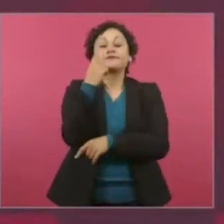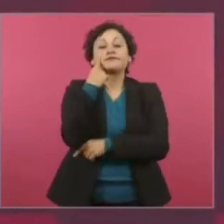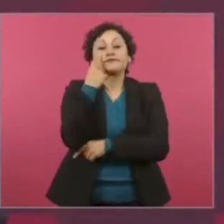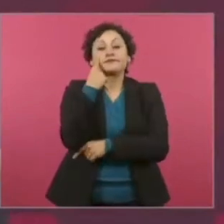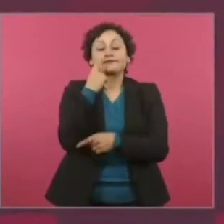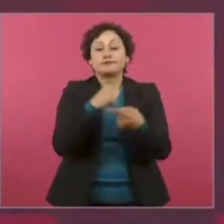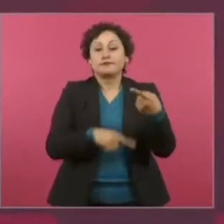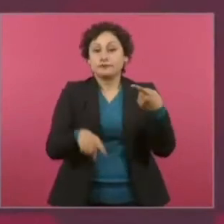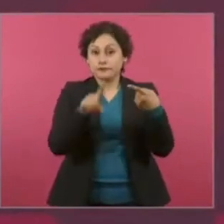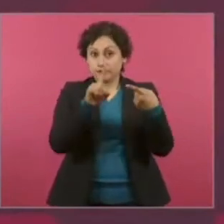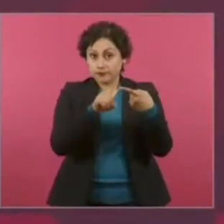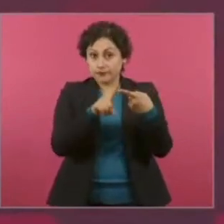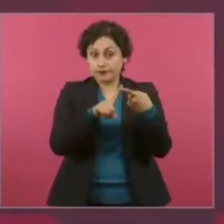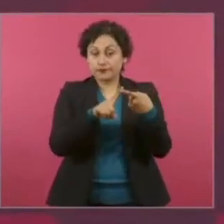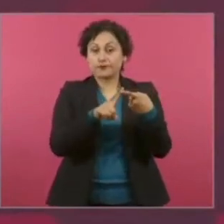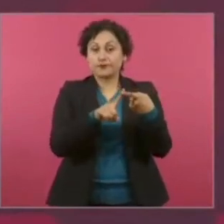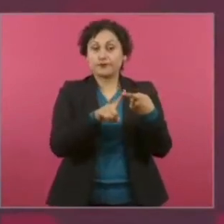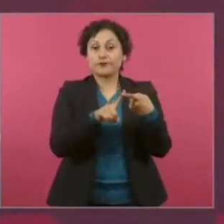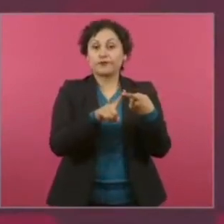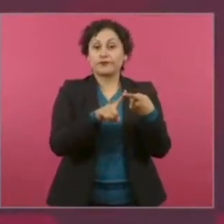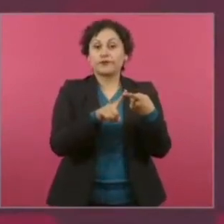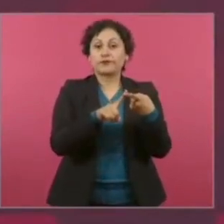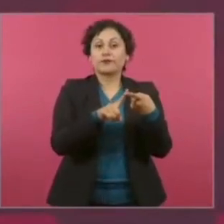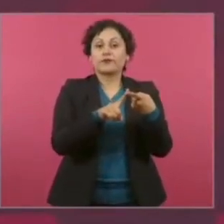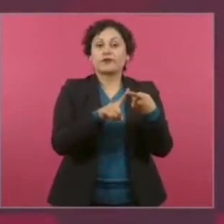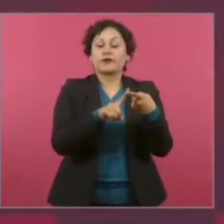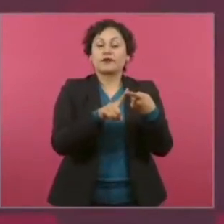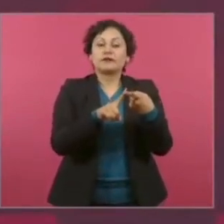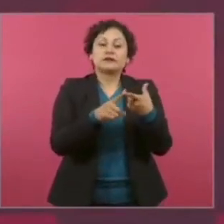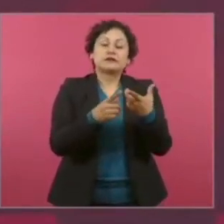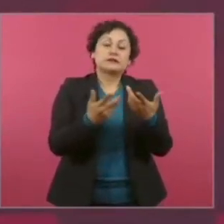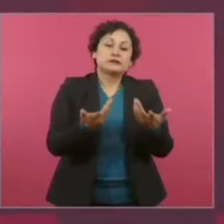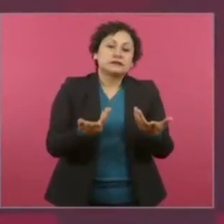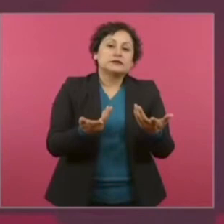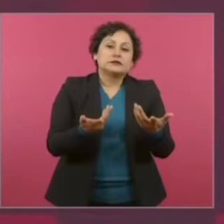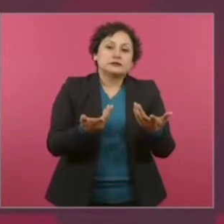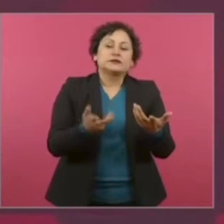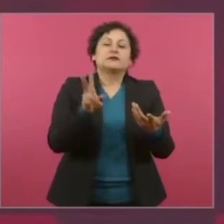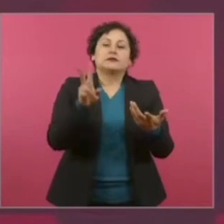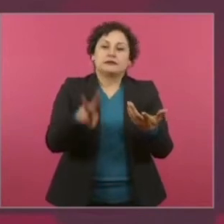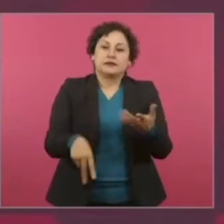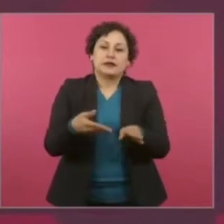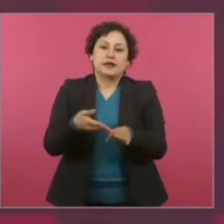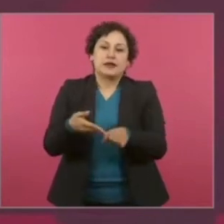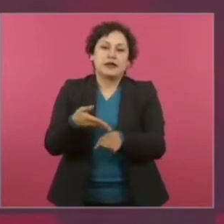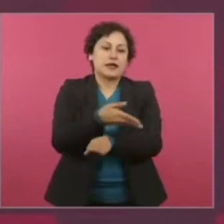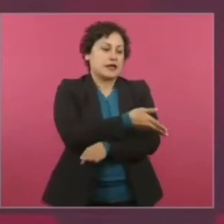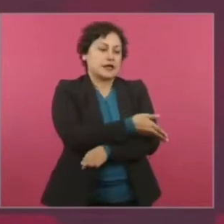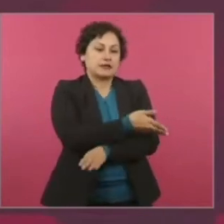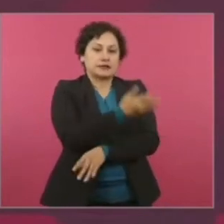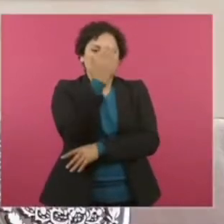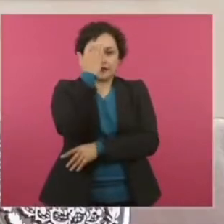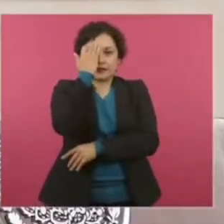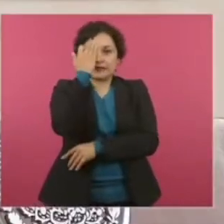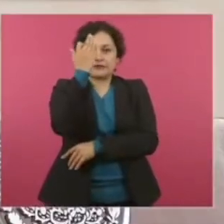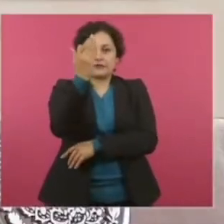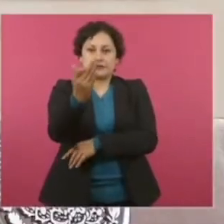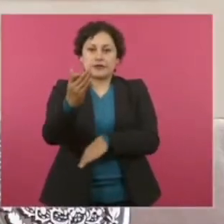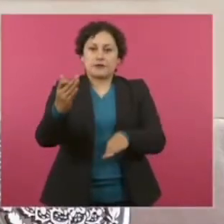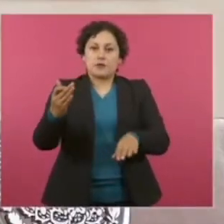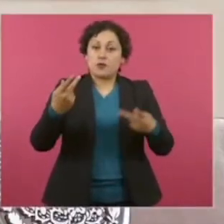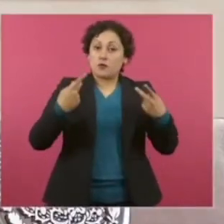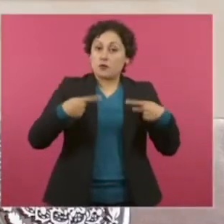se olvidó la situación tan lamentable en que dejaron los de la derecha, los